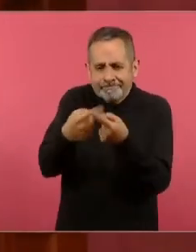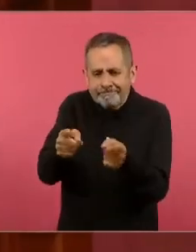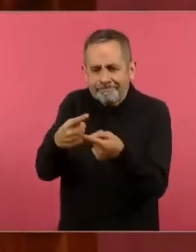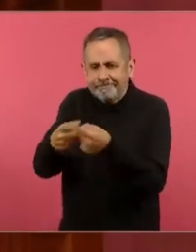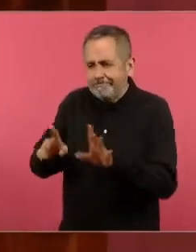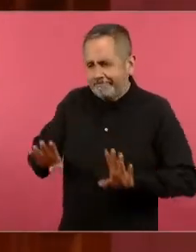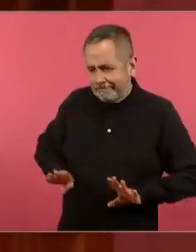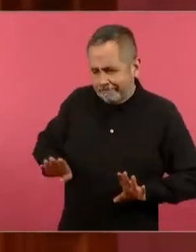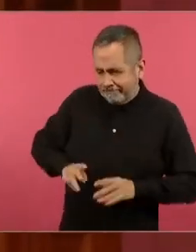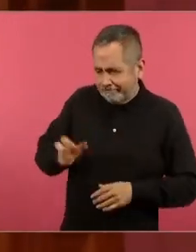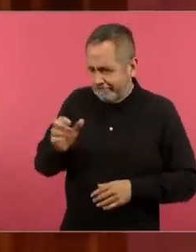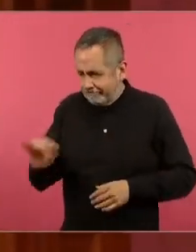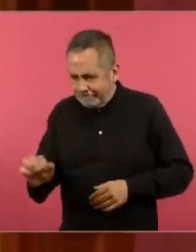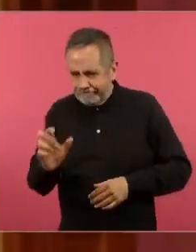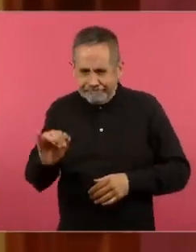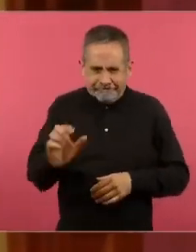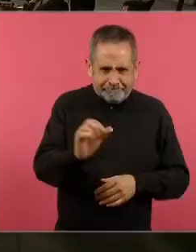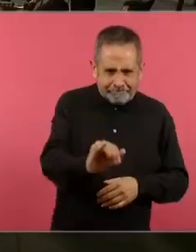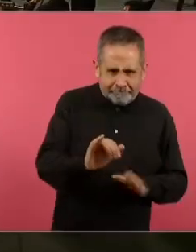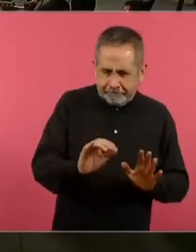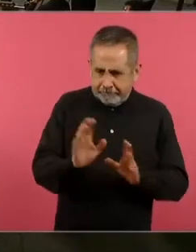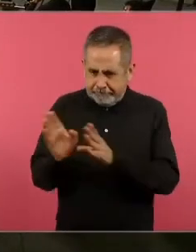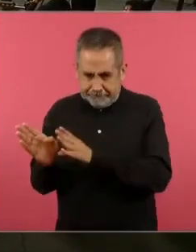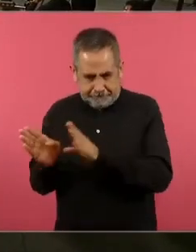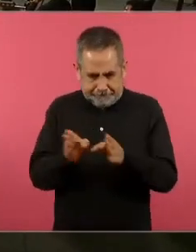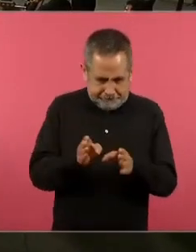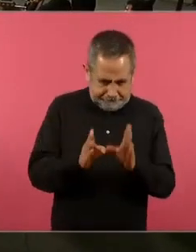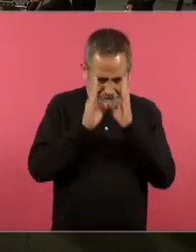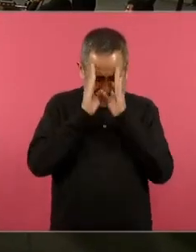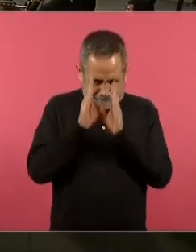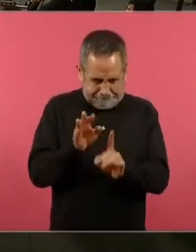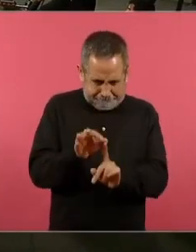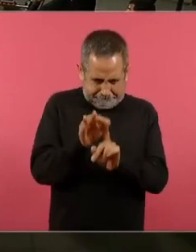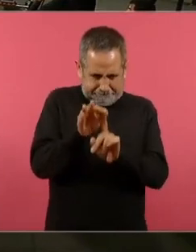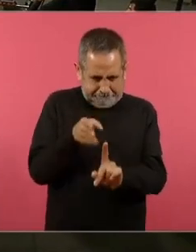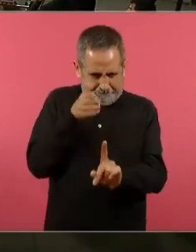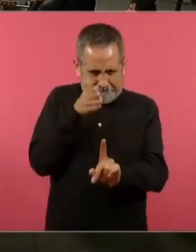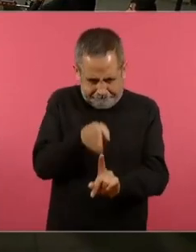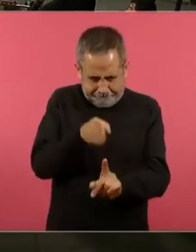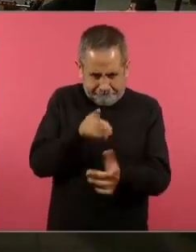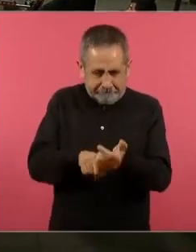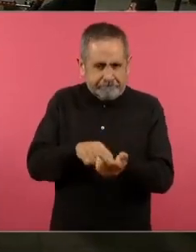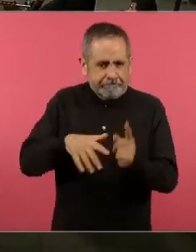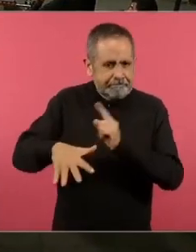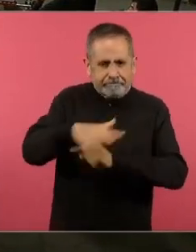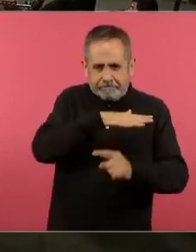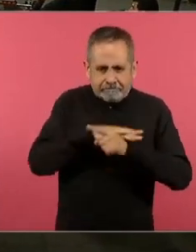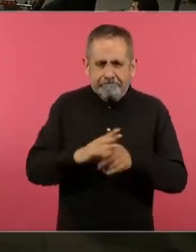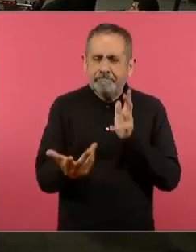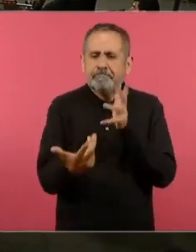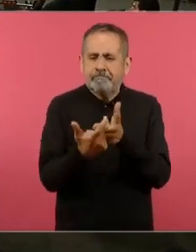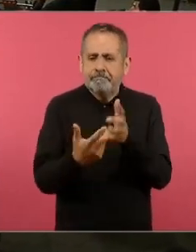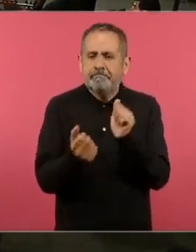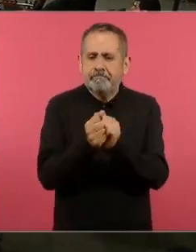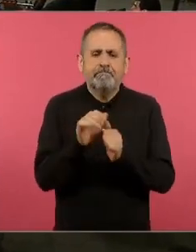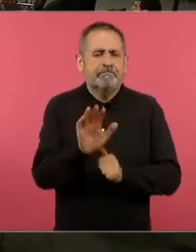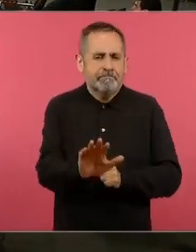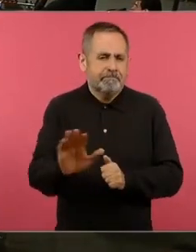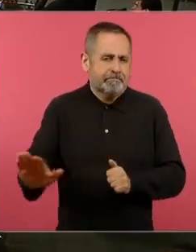necesariamente lo trabajo por proyecto atiendo esa especificidad que me demanda mi contexto y mi aula